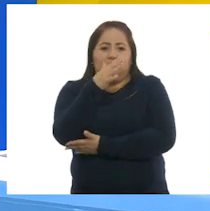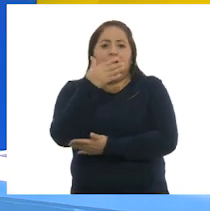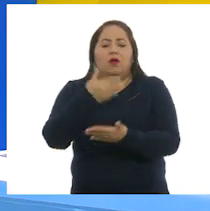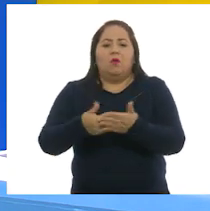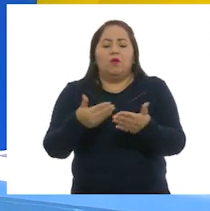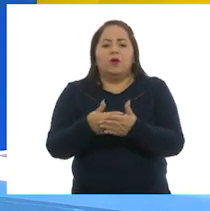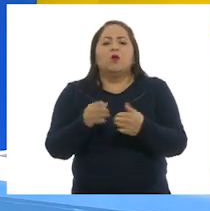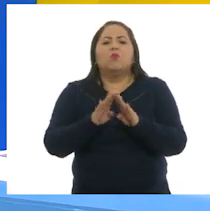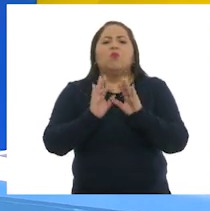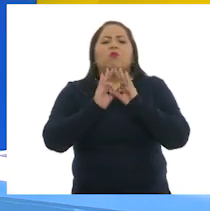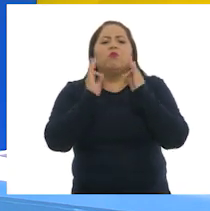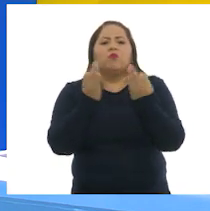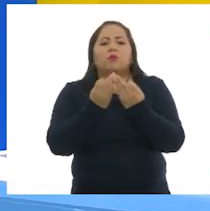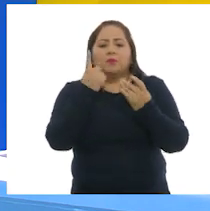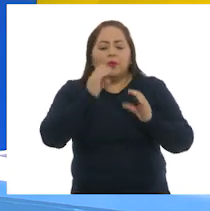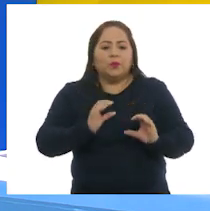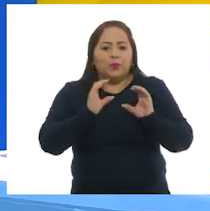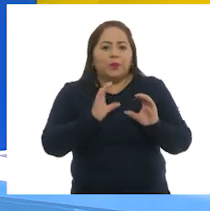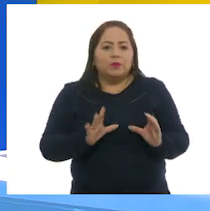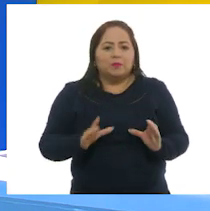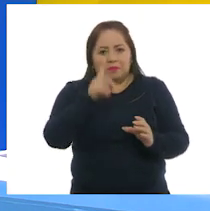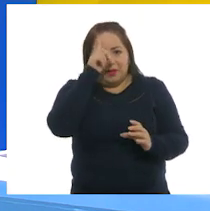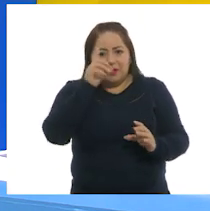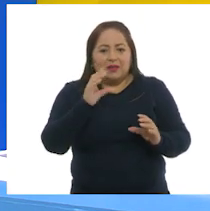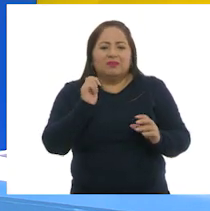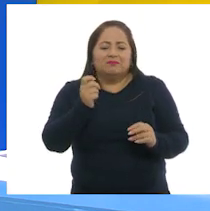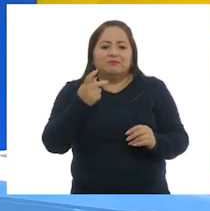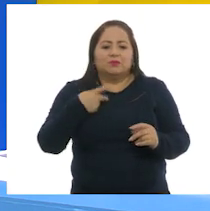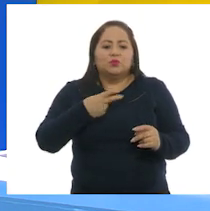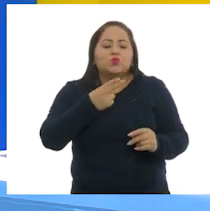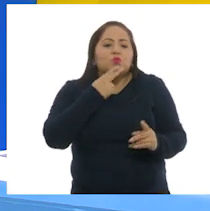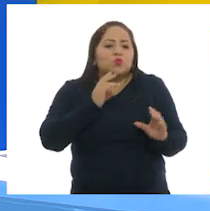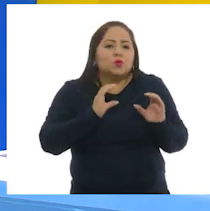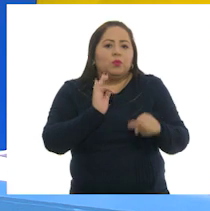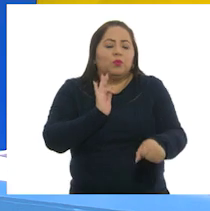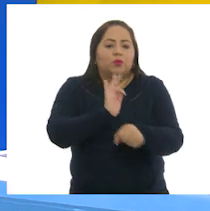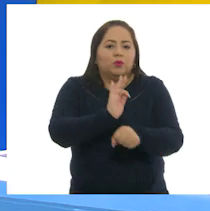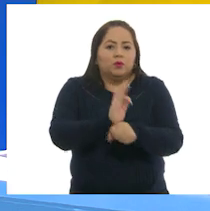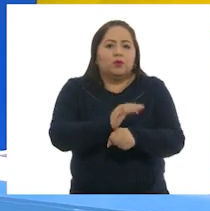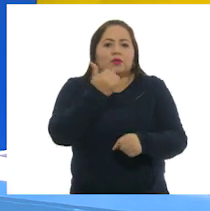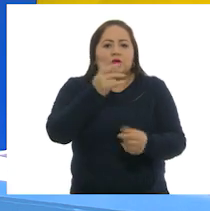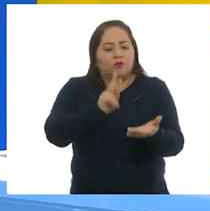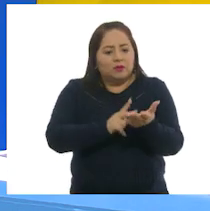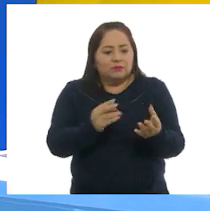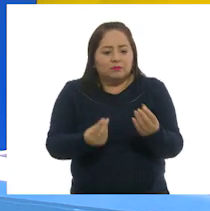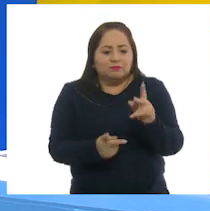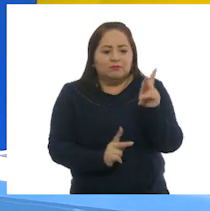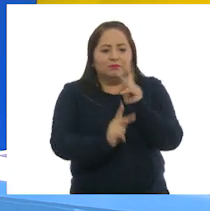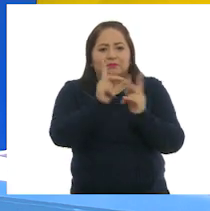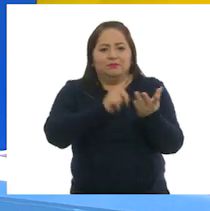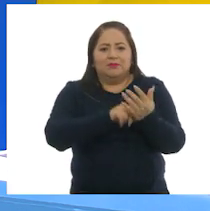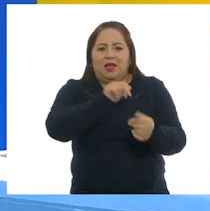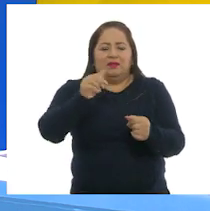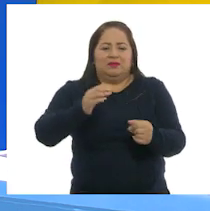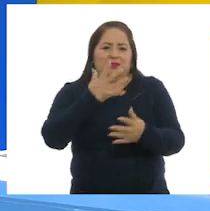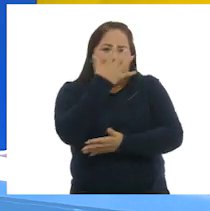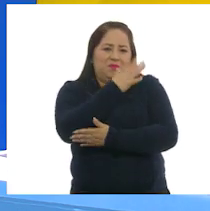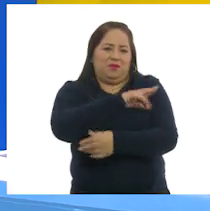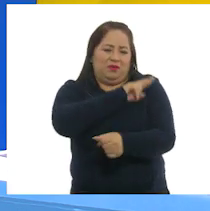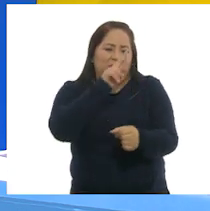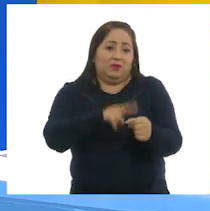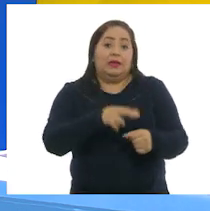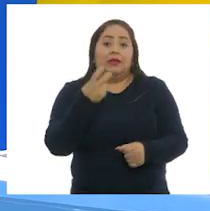establecido una forma sustentable que impulse la conservación, protección y restauración de las regiones naturales.